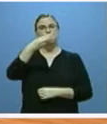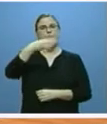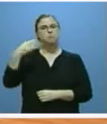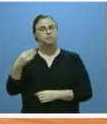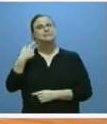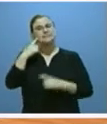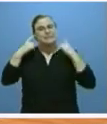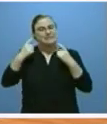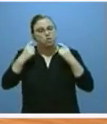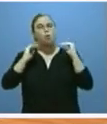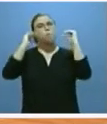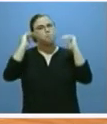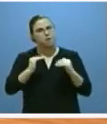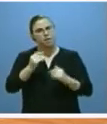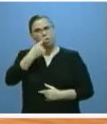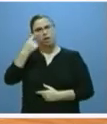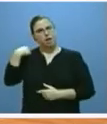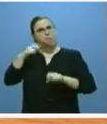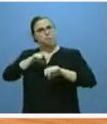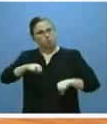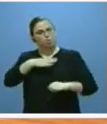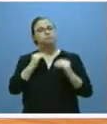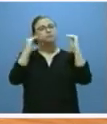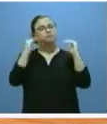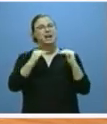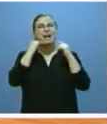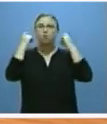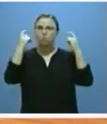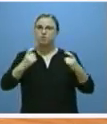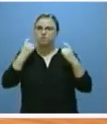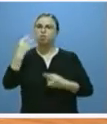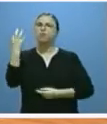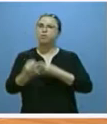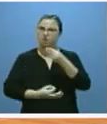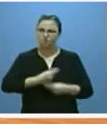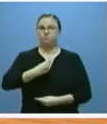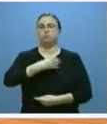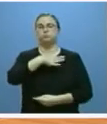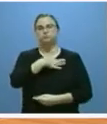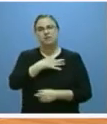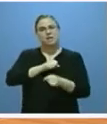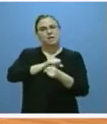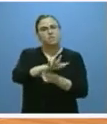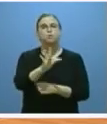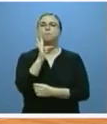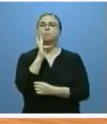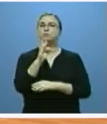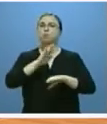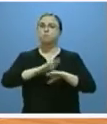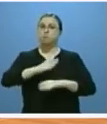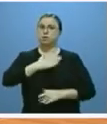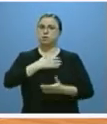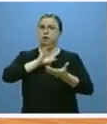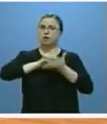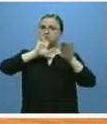un esfuerzo menor que en ejercicios pasados pero un esfuerzo que hay que hacer y que seguirá teniendo repercusiones positivas tanto para nuestra